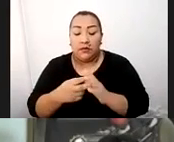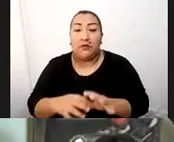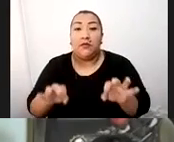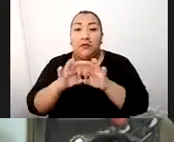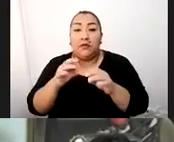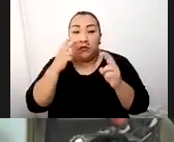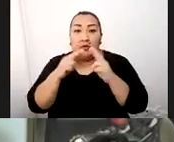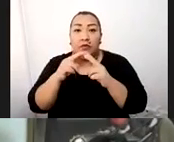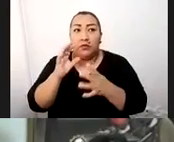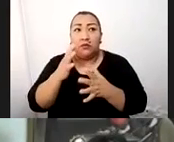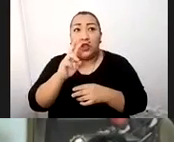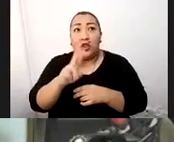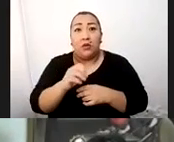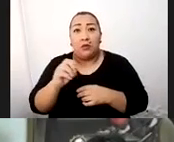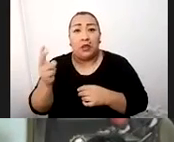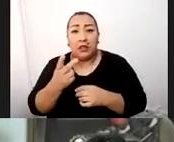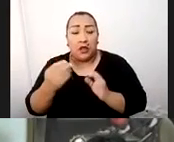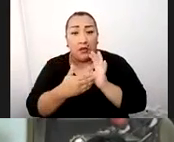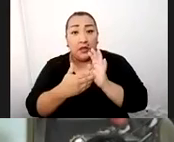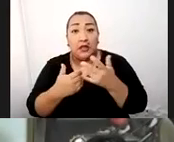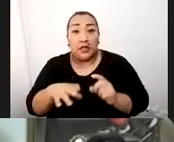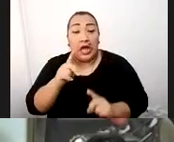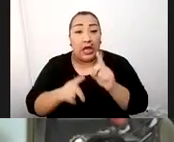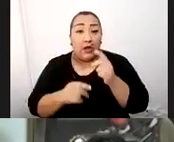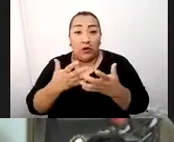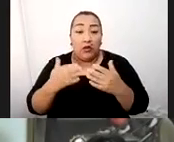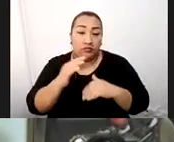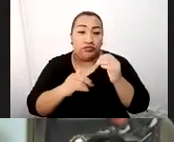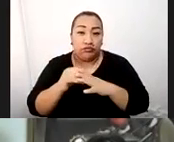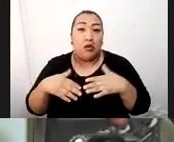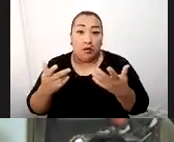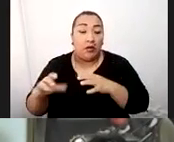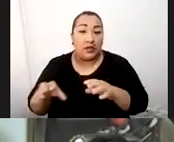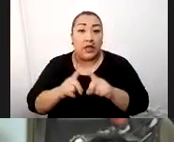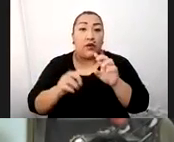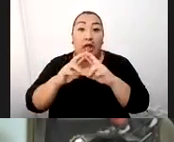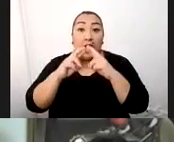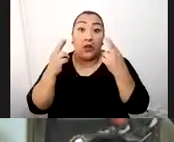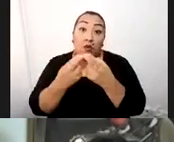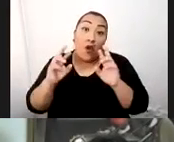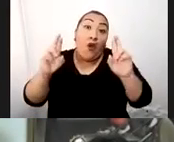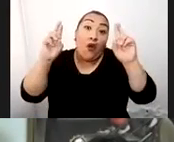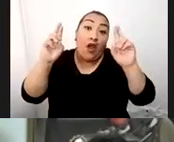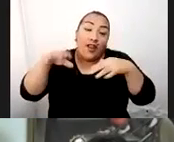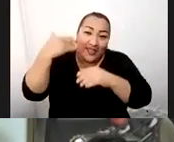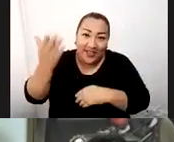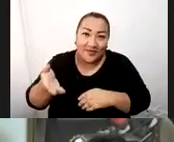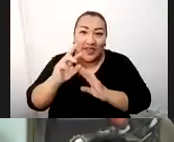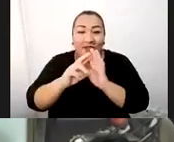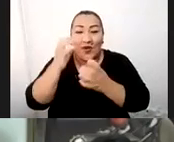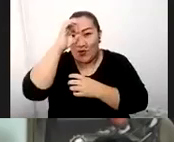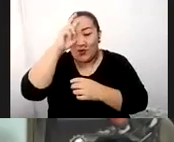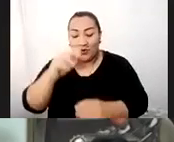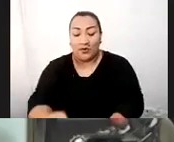a mediados del 2022, presentar ya las infraestructuras para poder realizar eventos en nuestra querida región de Cusco.